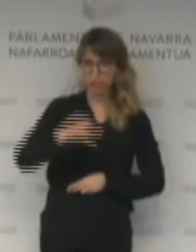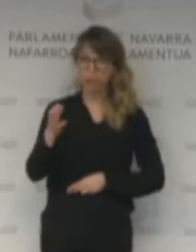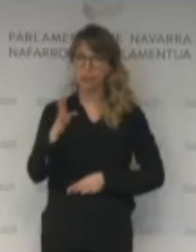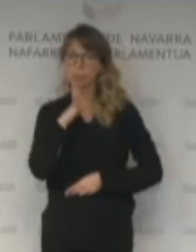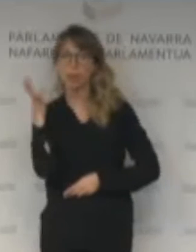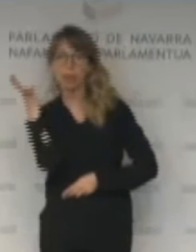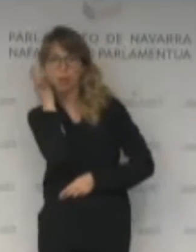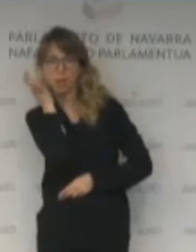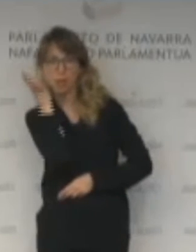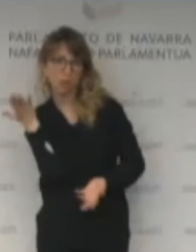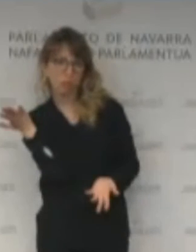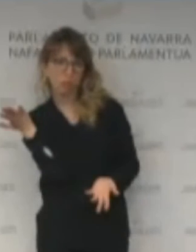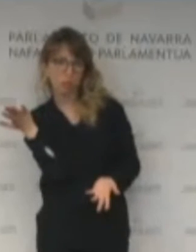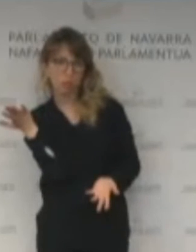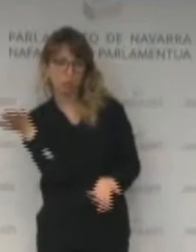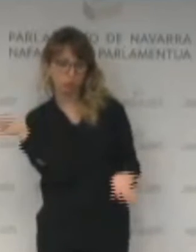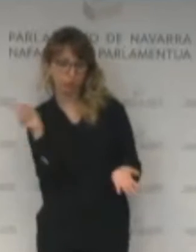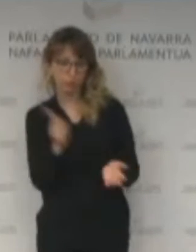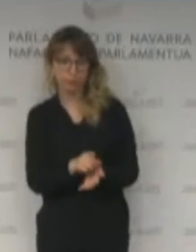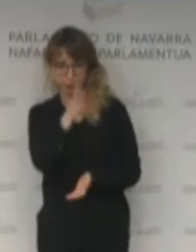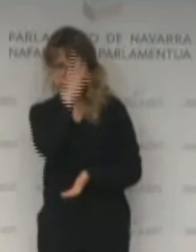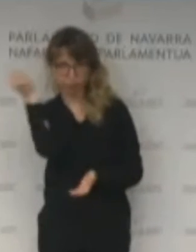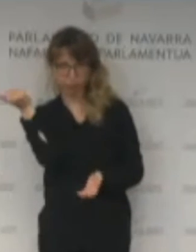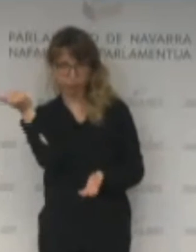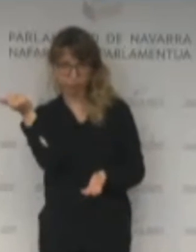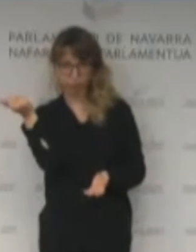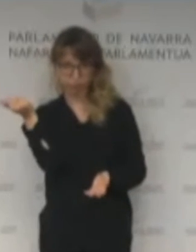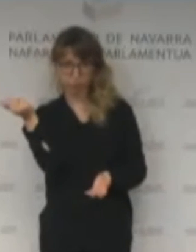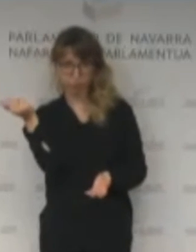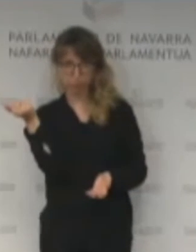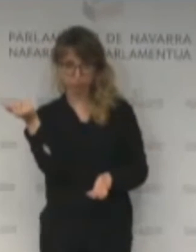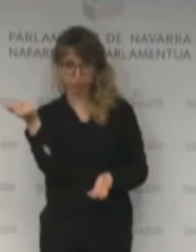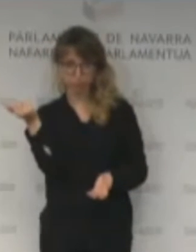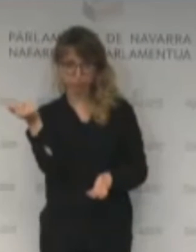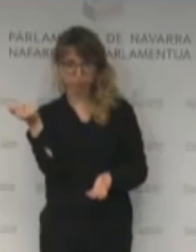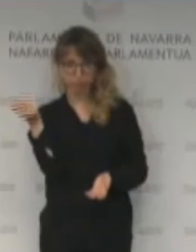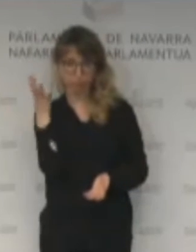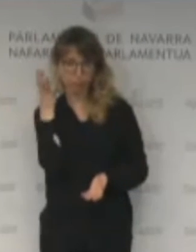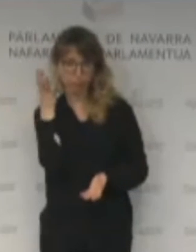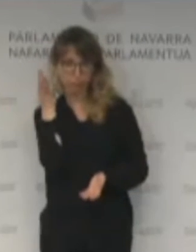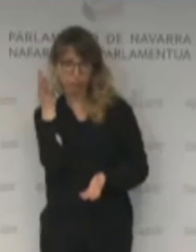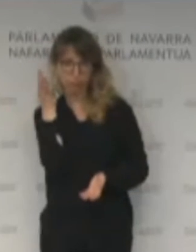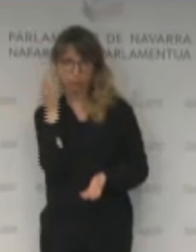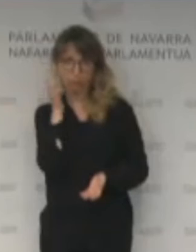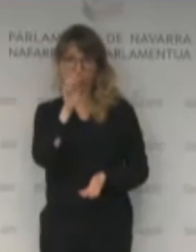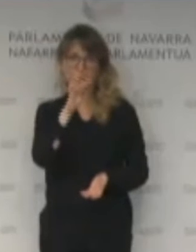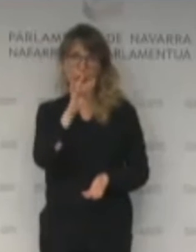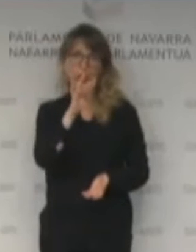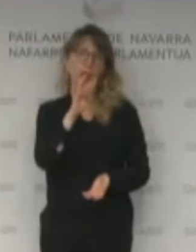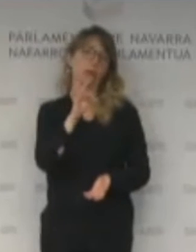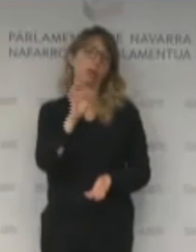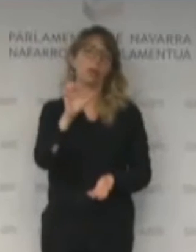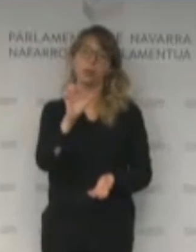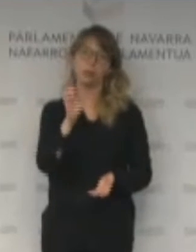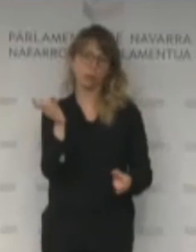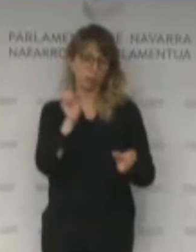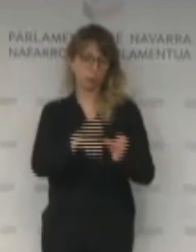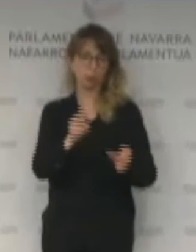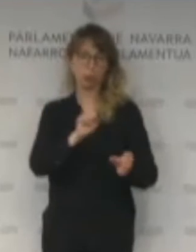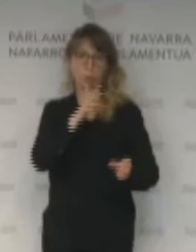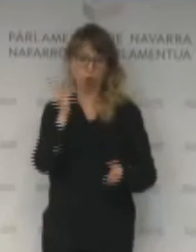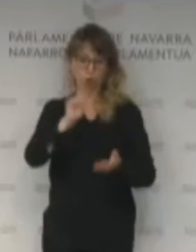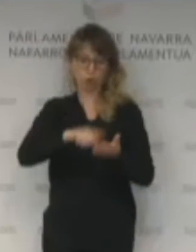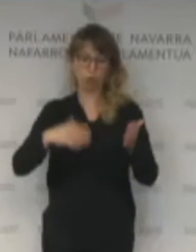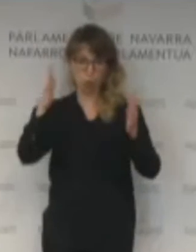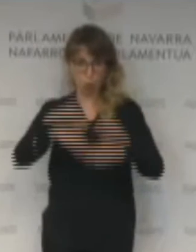Pues pasa que nos hemos vuelto a olvidar de las que no computan en los ERTE porque no tienen contratos, de las